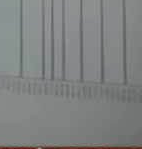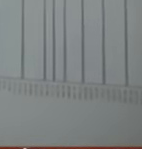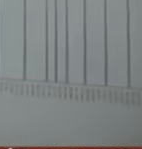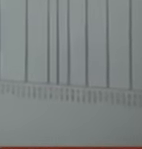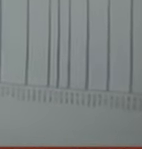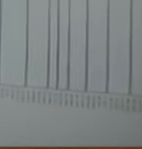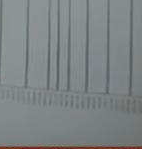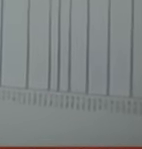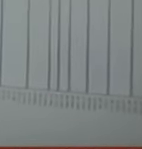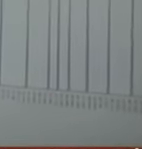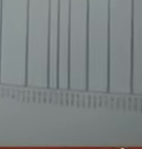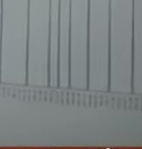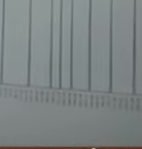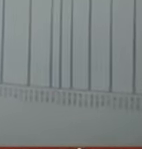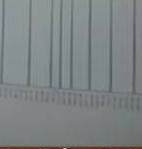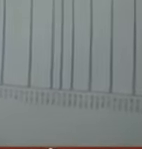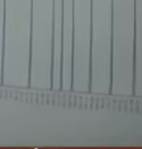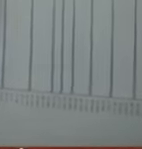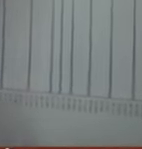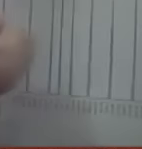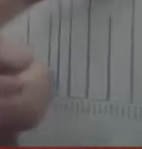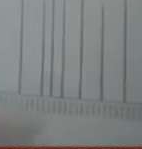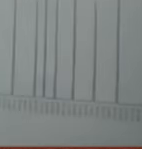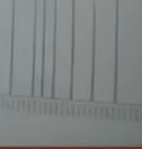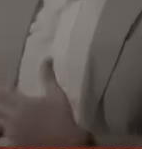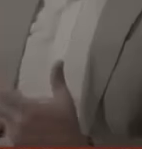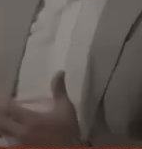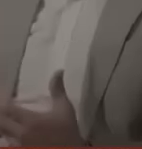nosotros Esta es la información Que tengan excelente inicio de semana